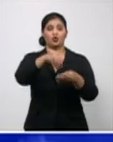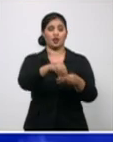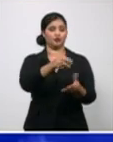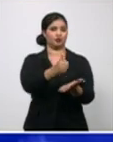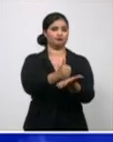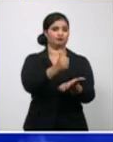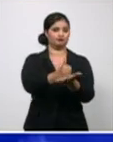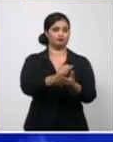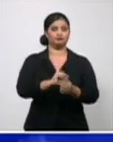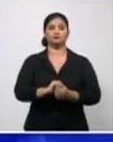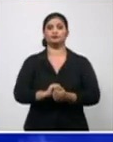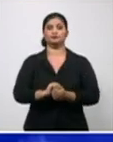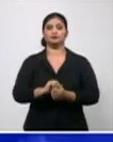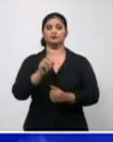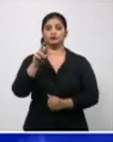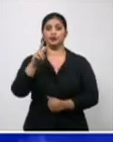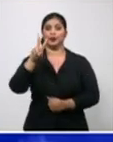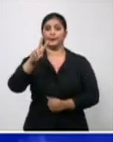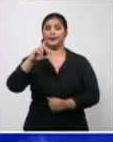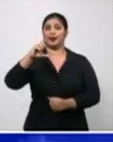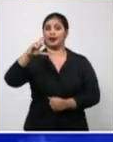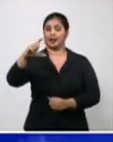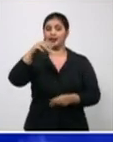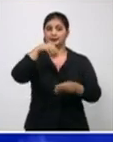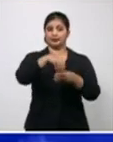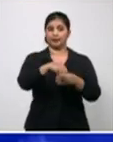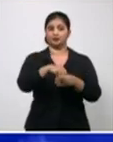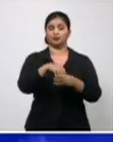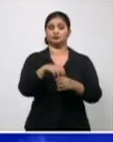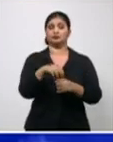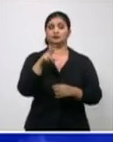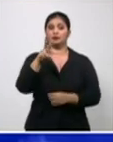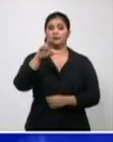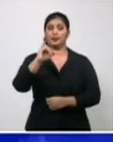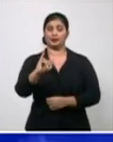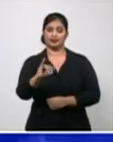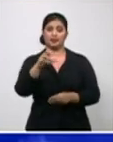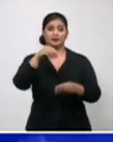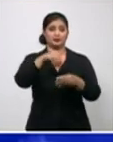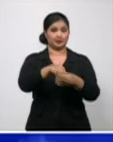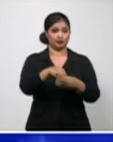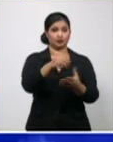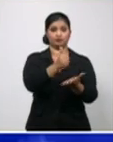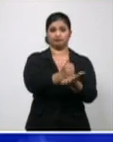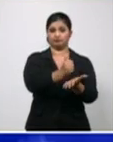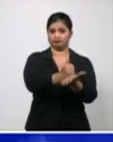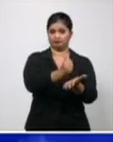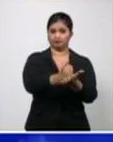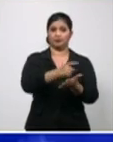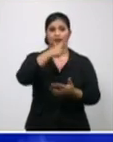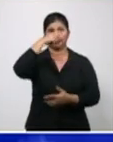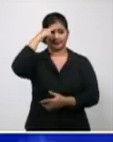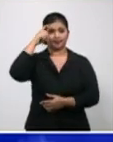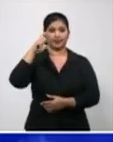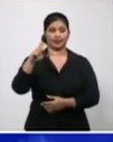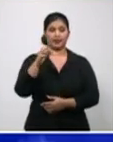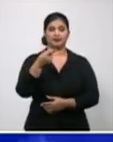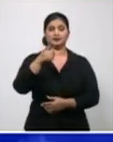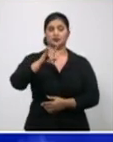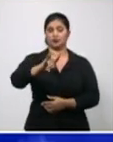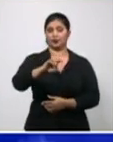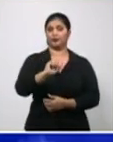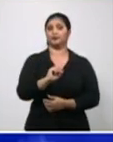Villa Clara, los veintiséis importados, son de Santa Clara, diecinueve, de Ranchuelo, dos,